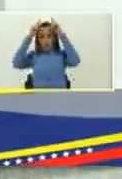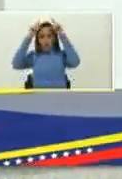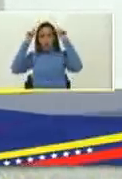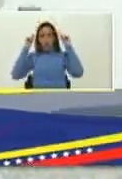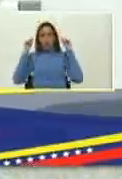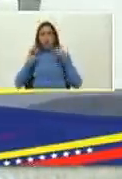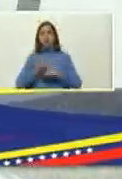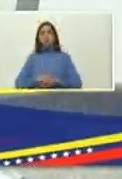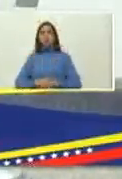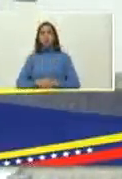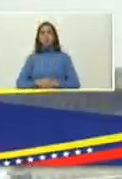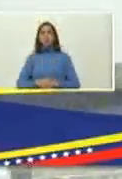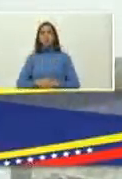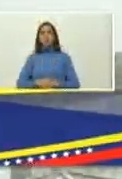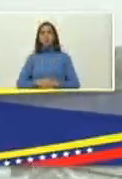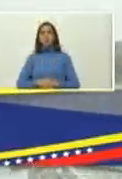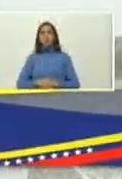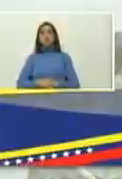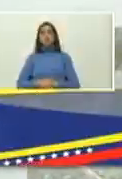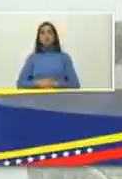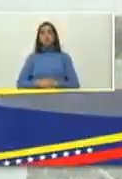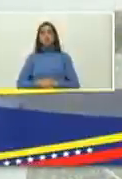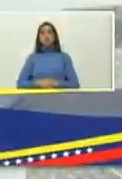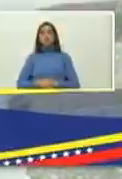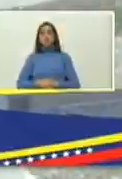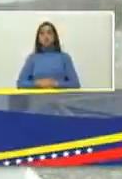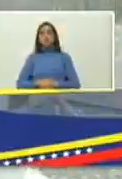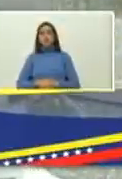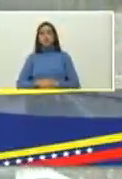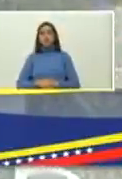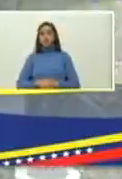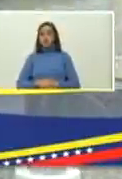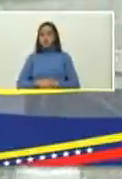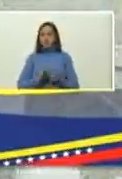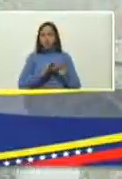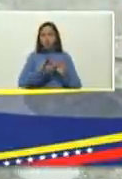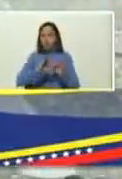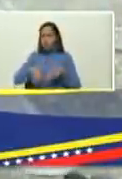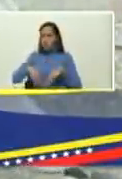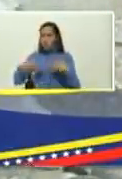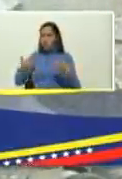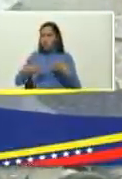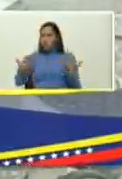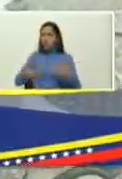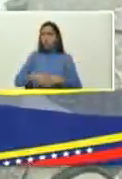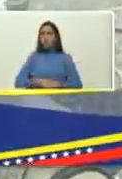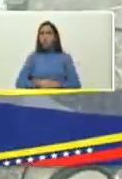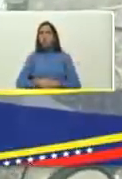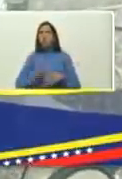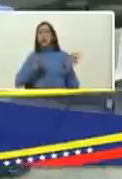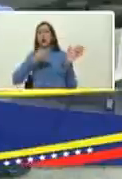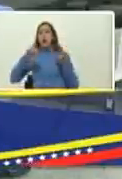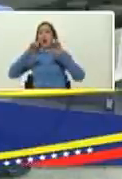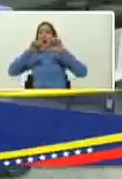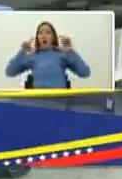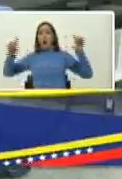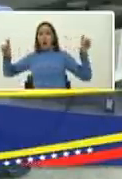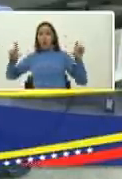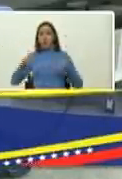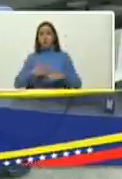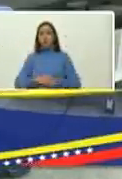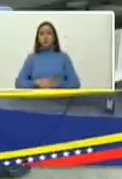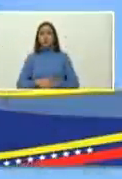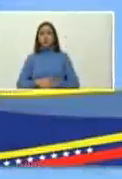presidente estos 7.000 metros cuadrados comprenden un aire acondicionado un hochiller